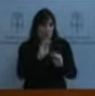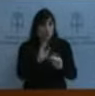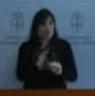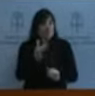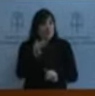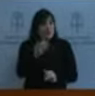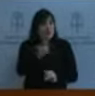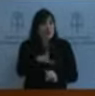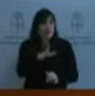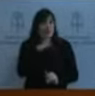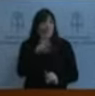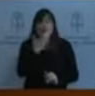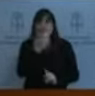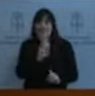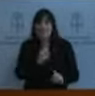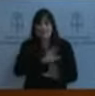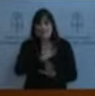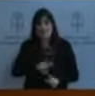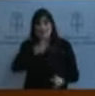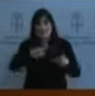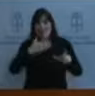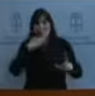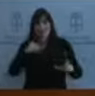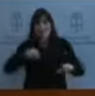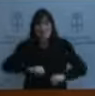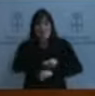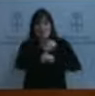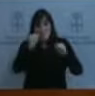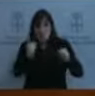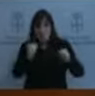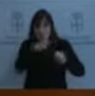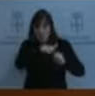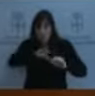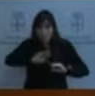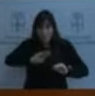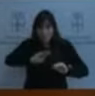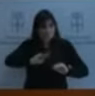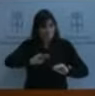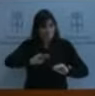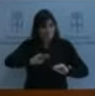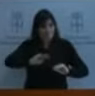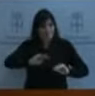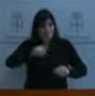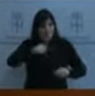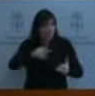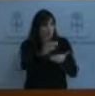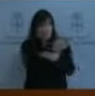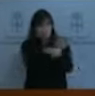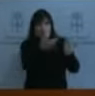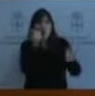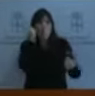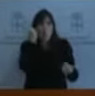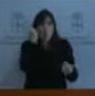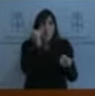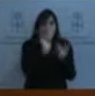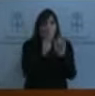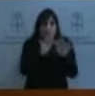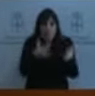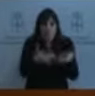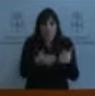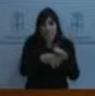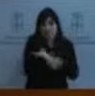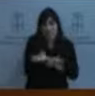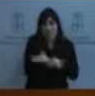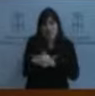en el territorio. Hoy todos tenemos un móvil, todos estamos conectados y nos gusta tener buena conectividad. Y si vas a un pueblo